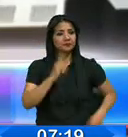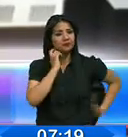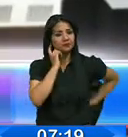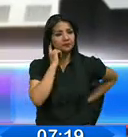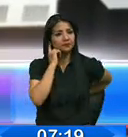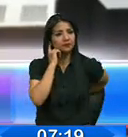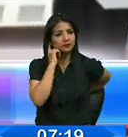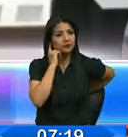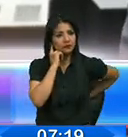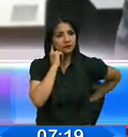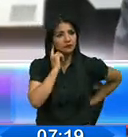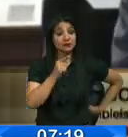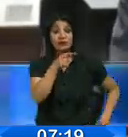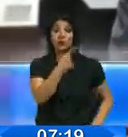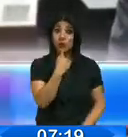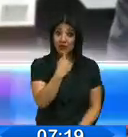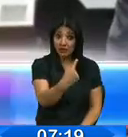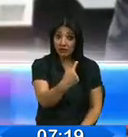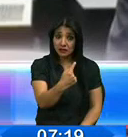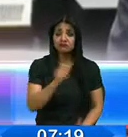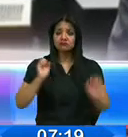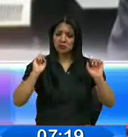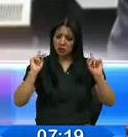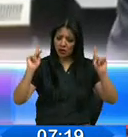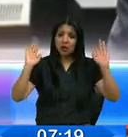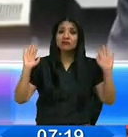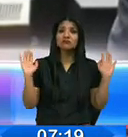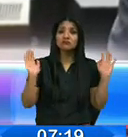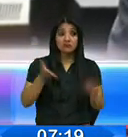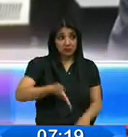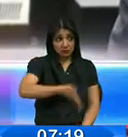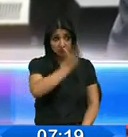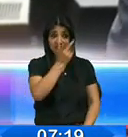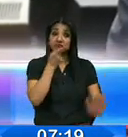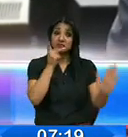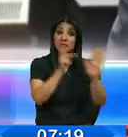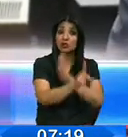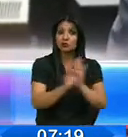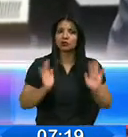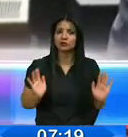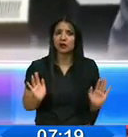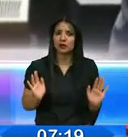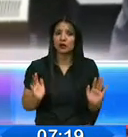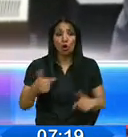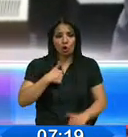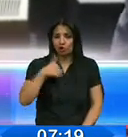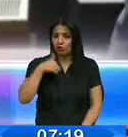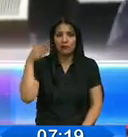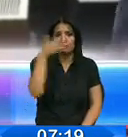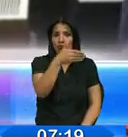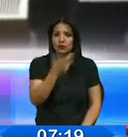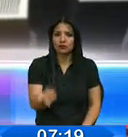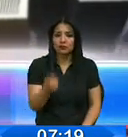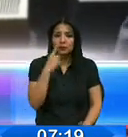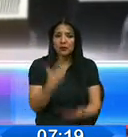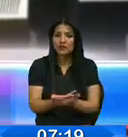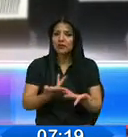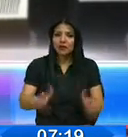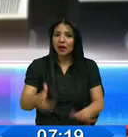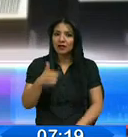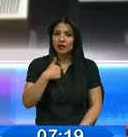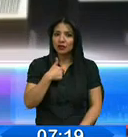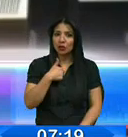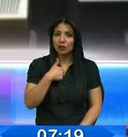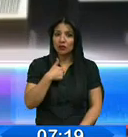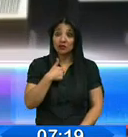planteando, quiero que lo haga ante la justicia o yo lo voy a hacer, porque es una aseveración infundada, yo no me vendo